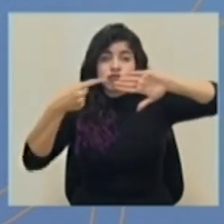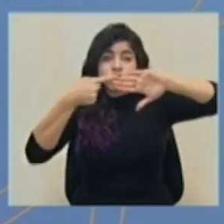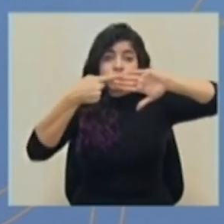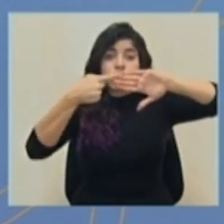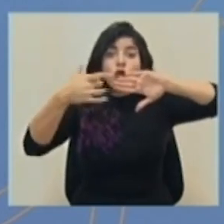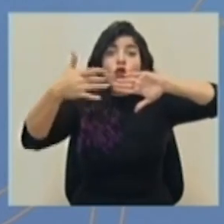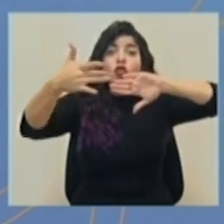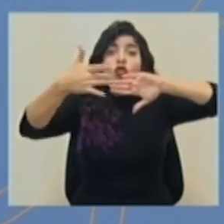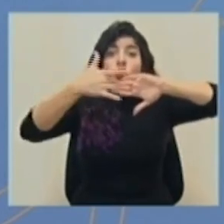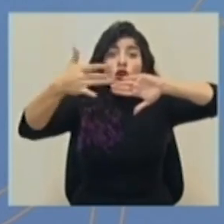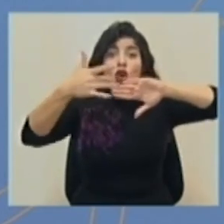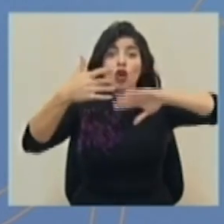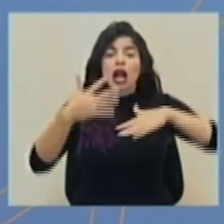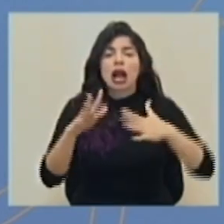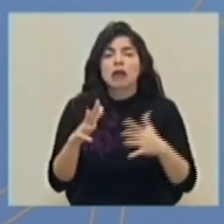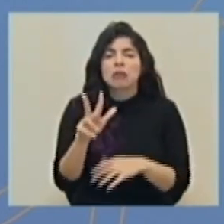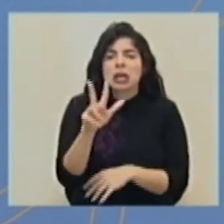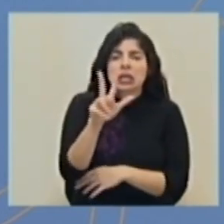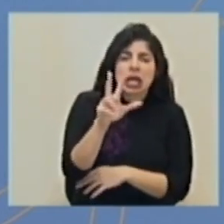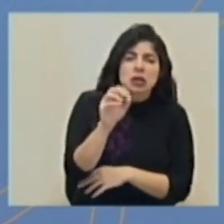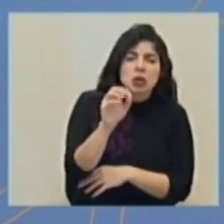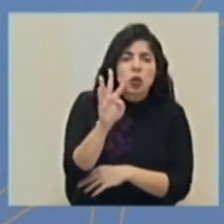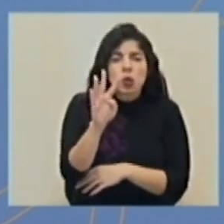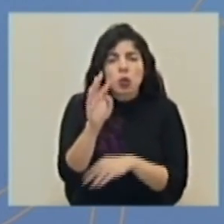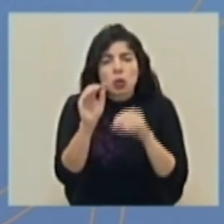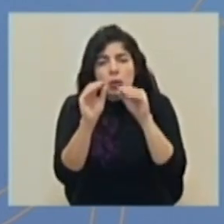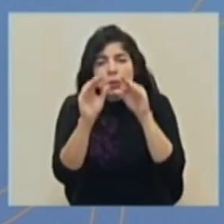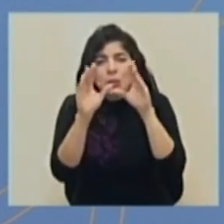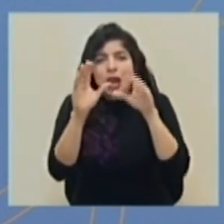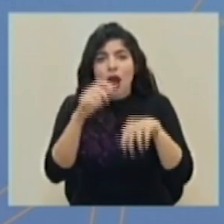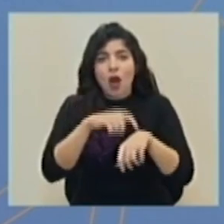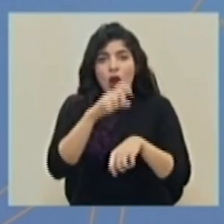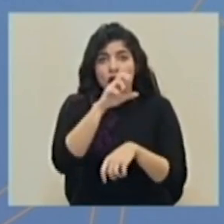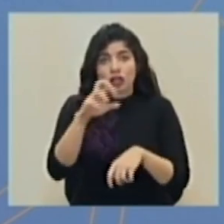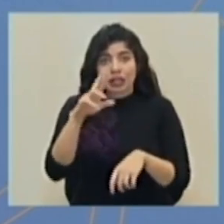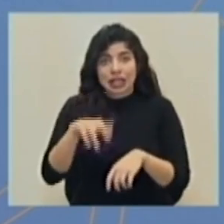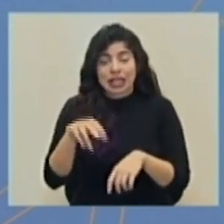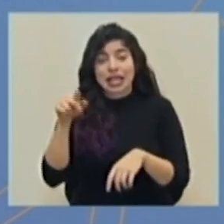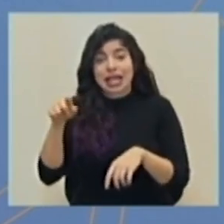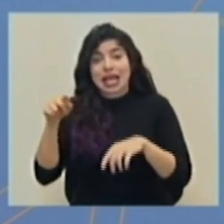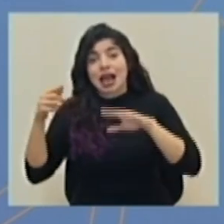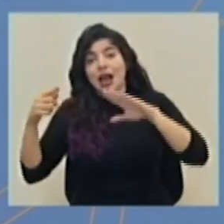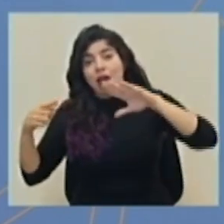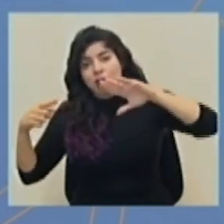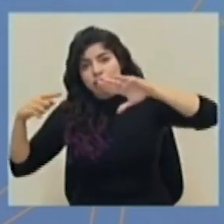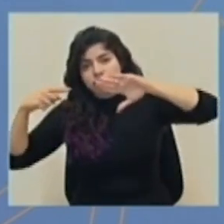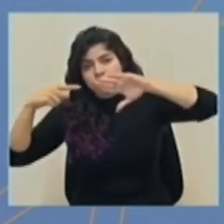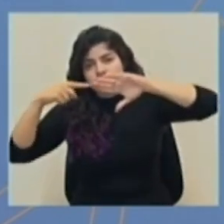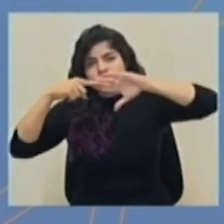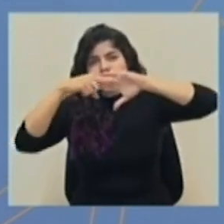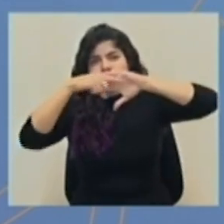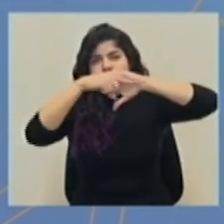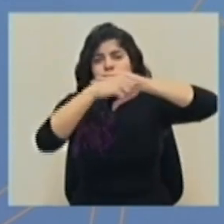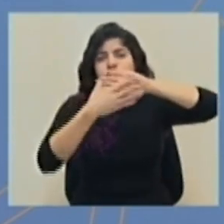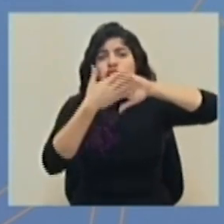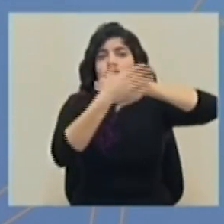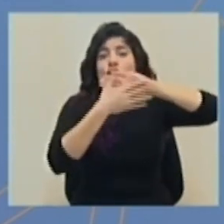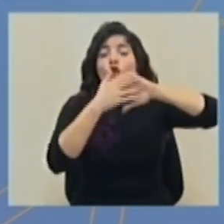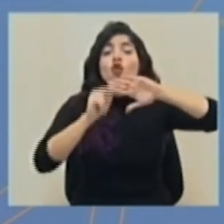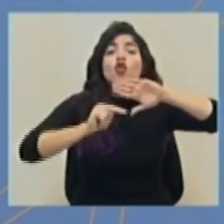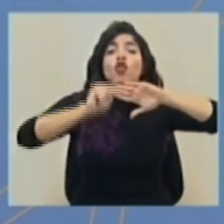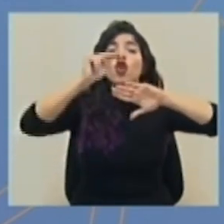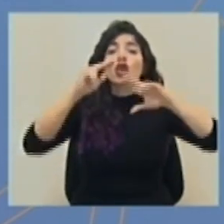o cinco de la mañana hora de Costa Rica y como pueden notar es un huracán que se va a desplazar por toda Nicaragua, la parte norte de